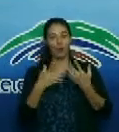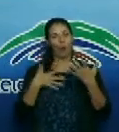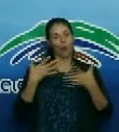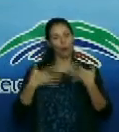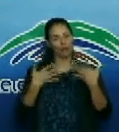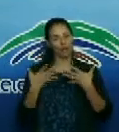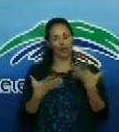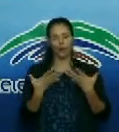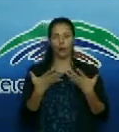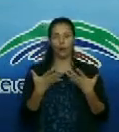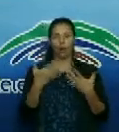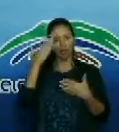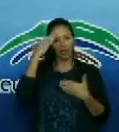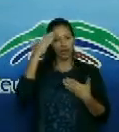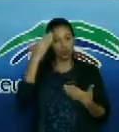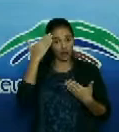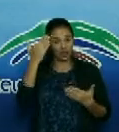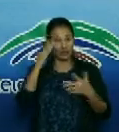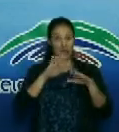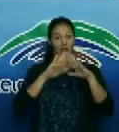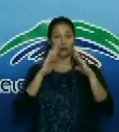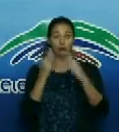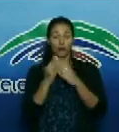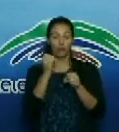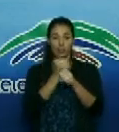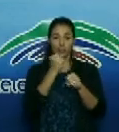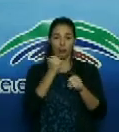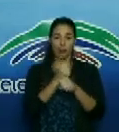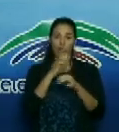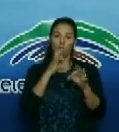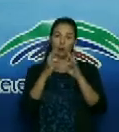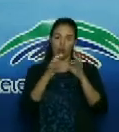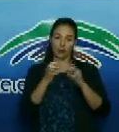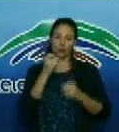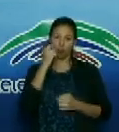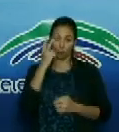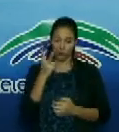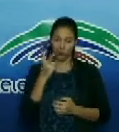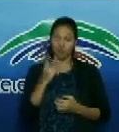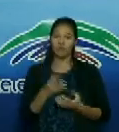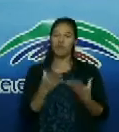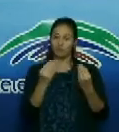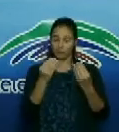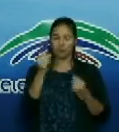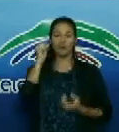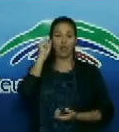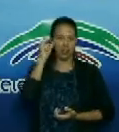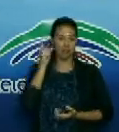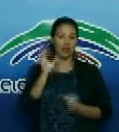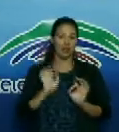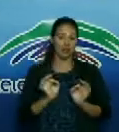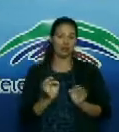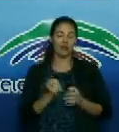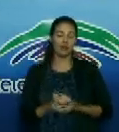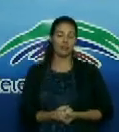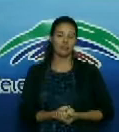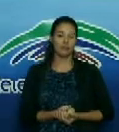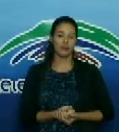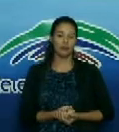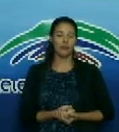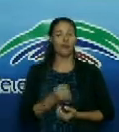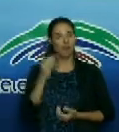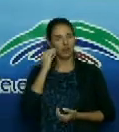con este gesto de agradecimiento eterno, en fin, fueron muchas las experiencias. sé que ustedes también se han